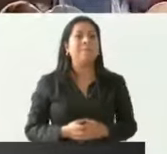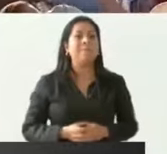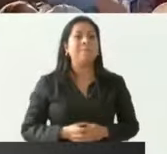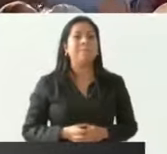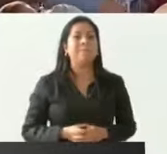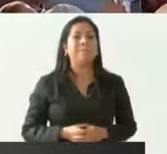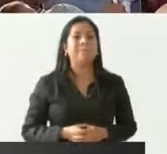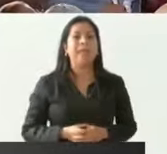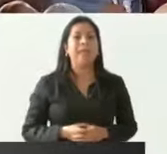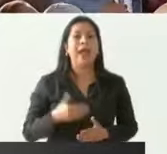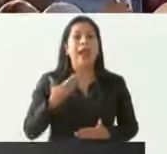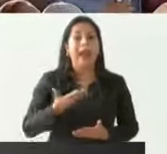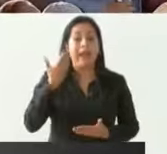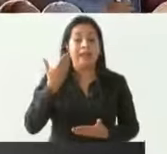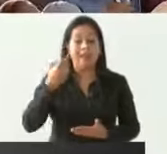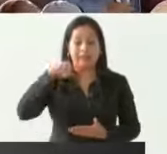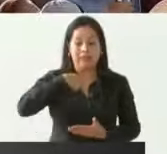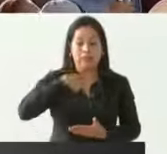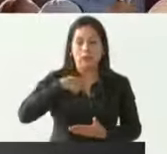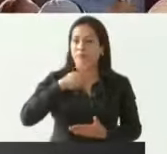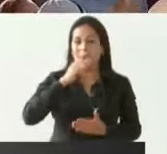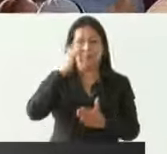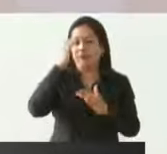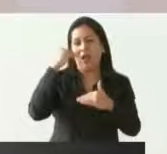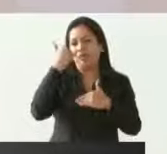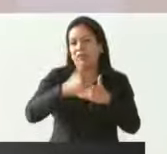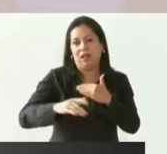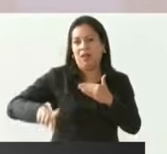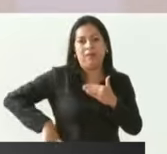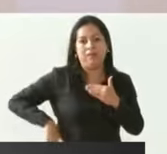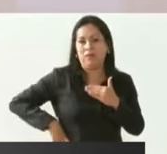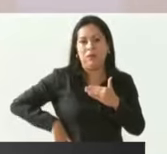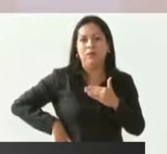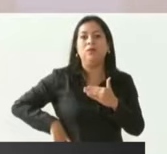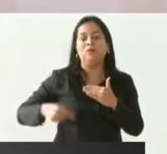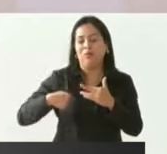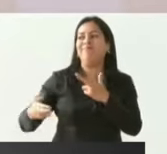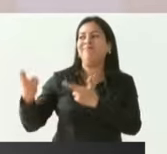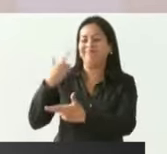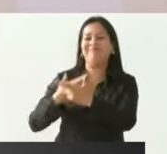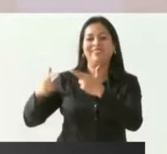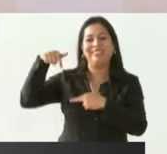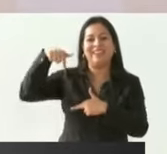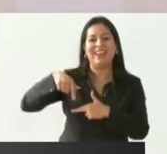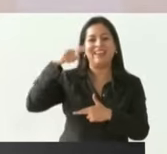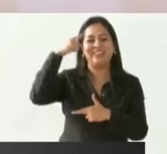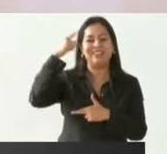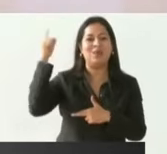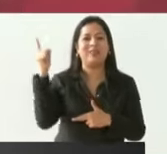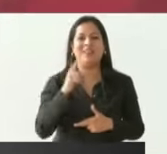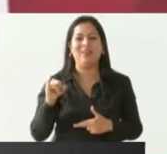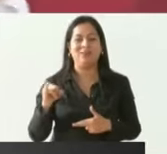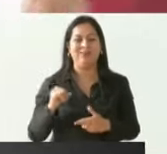termine mi mandato voy a regresar a Siguatanejo